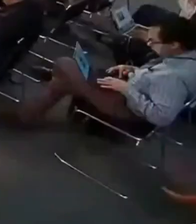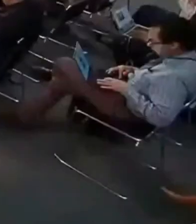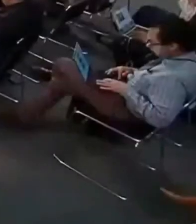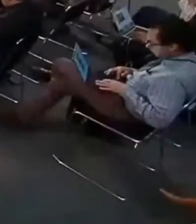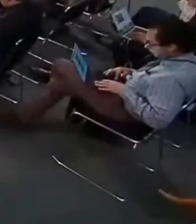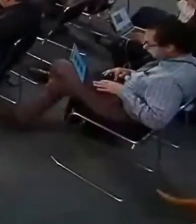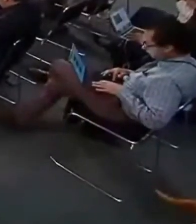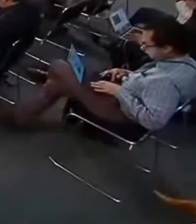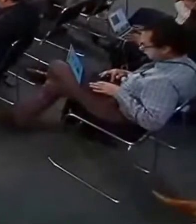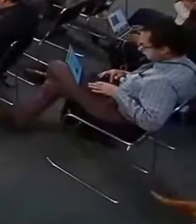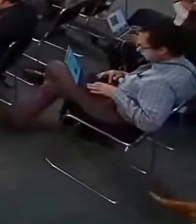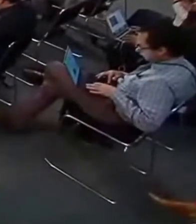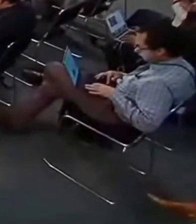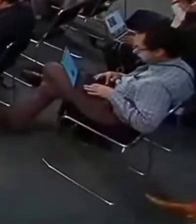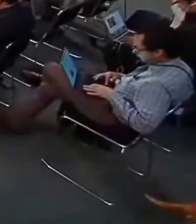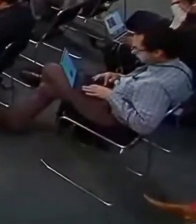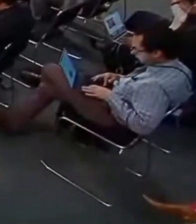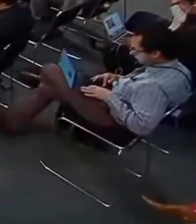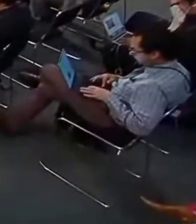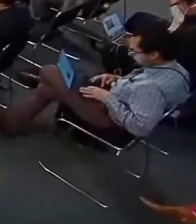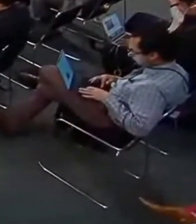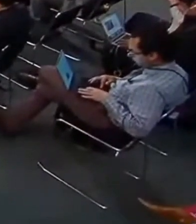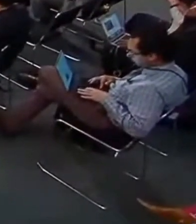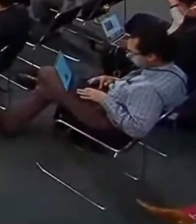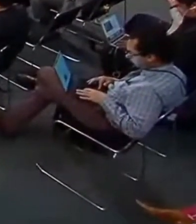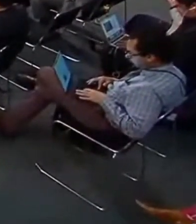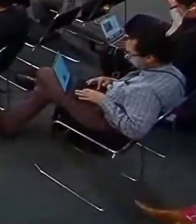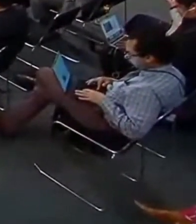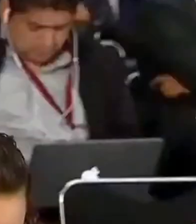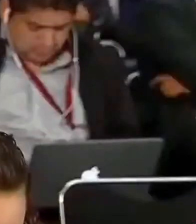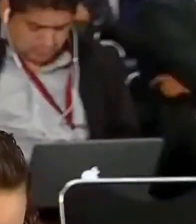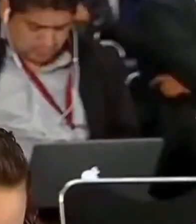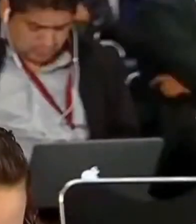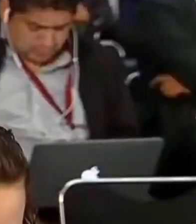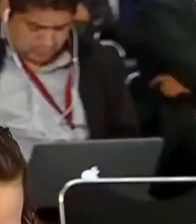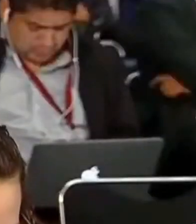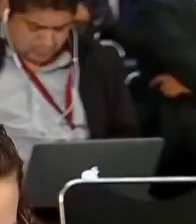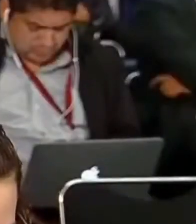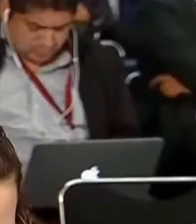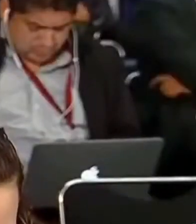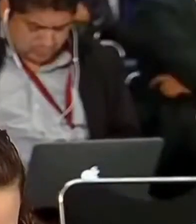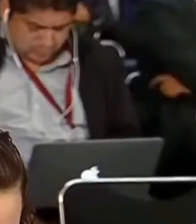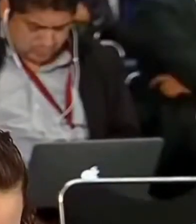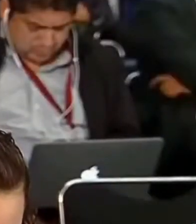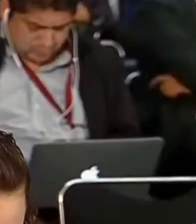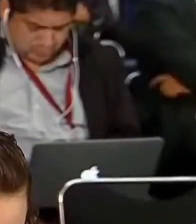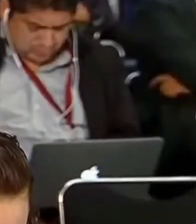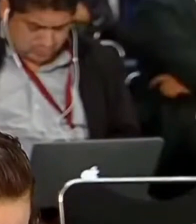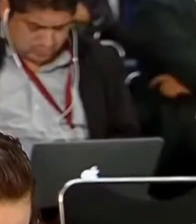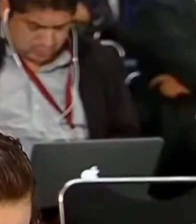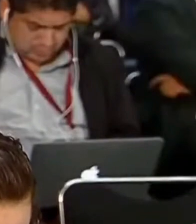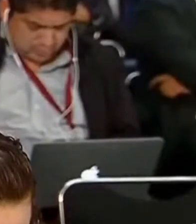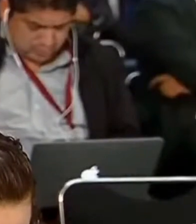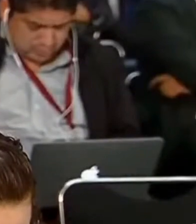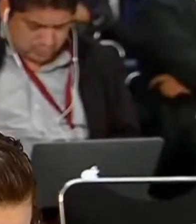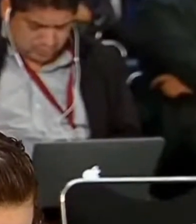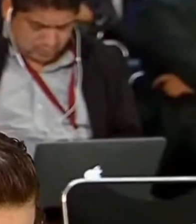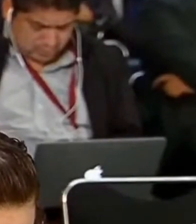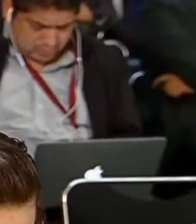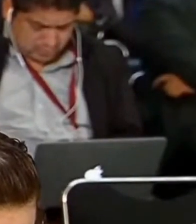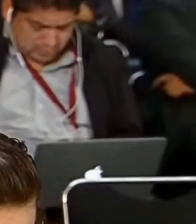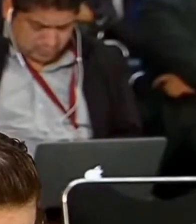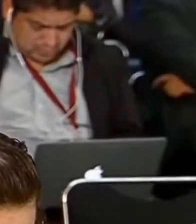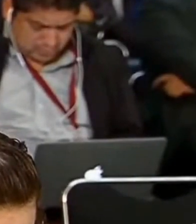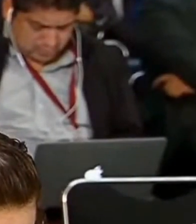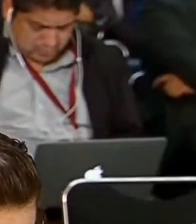la fiscalía tiene, bueno, pues esta instrucción de no actuar sin impunidad para nadie y estamos en espera de que así lo haga. Pero